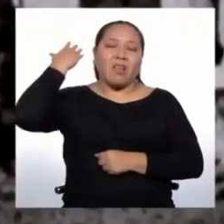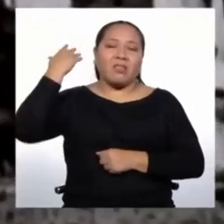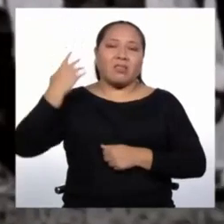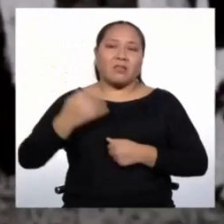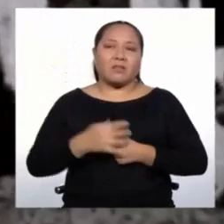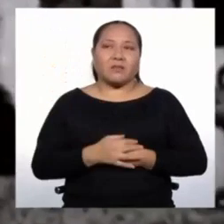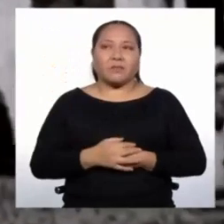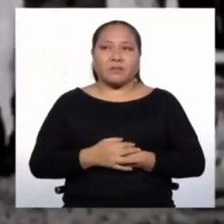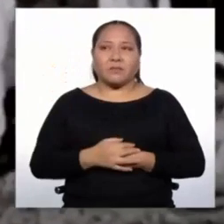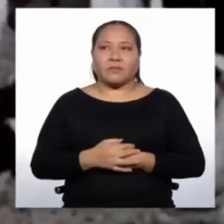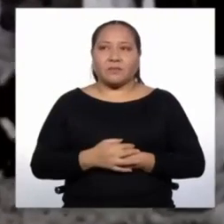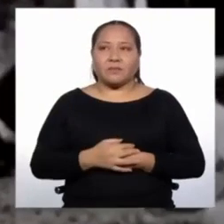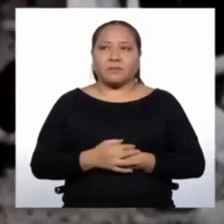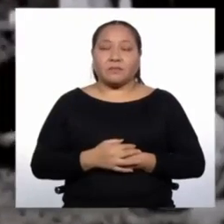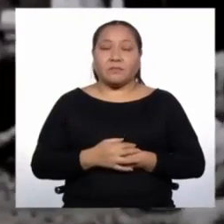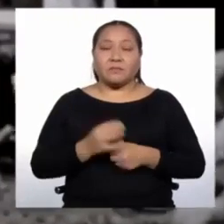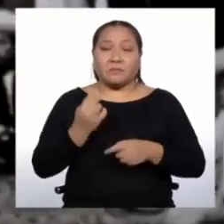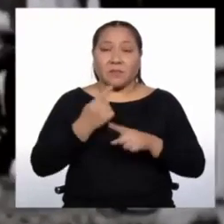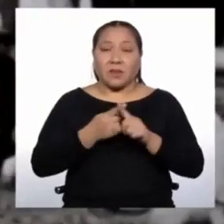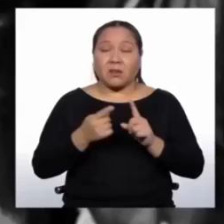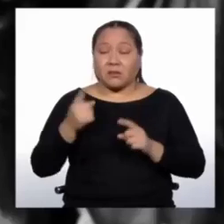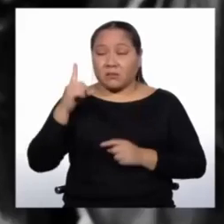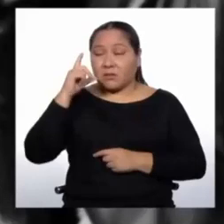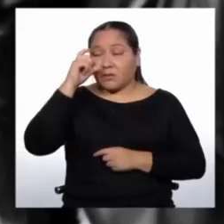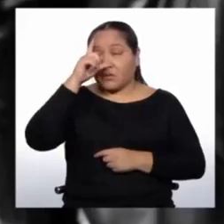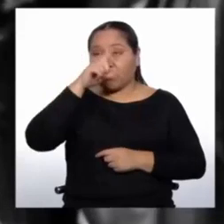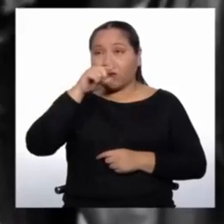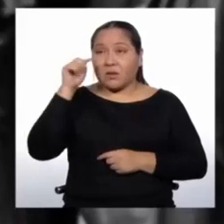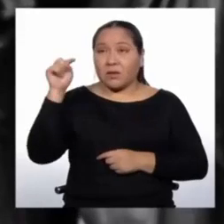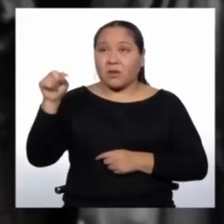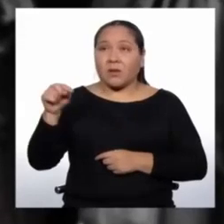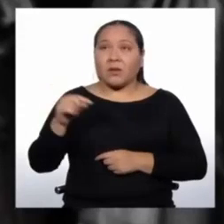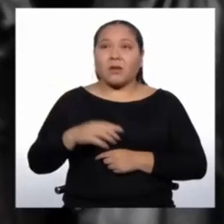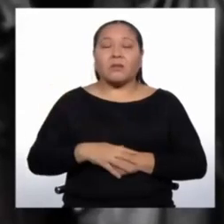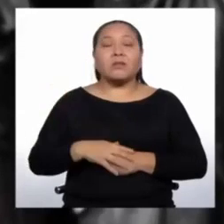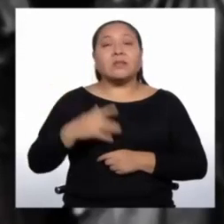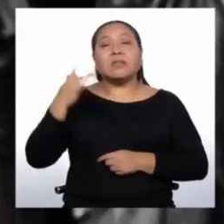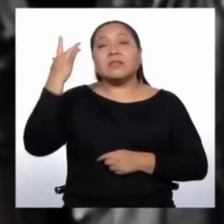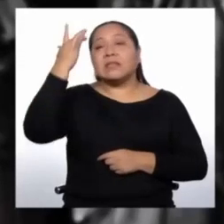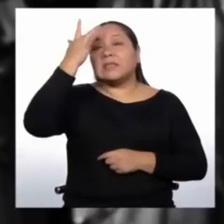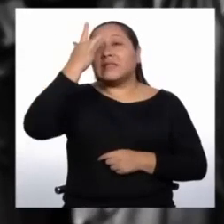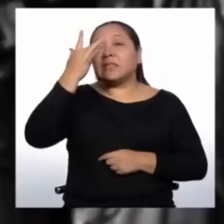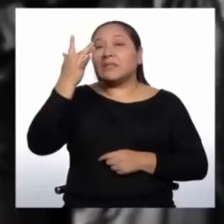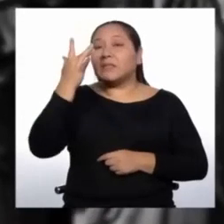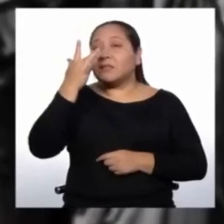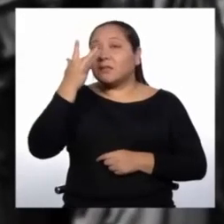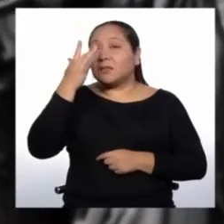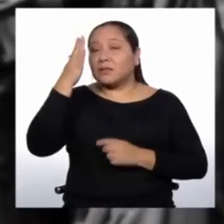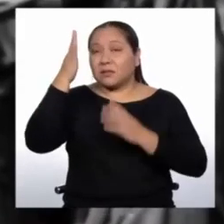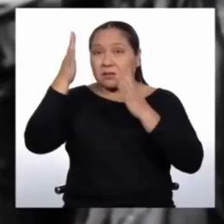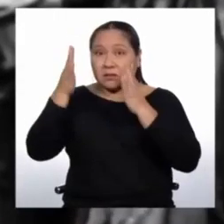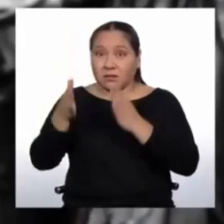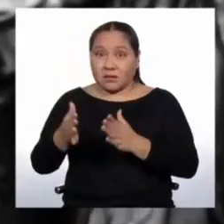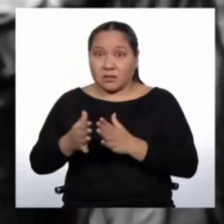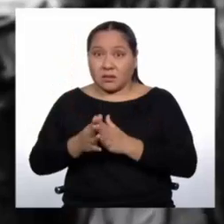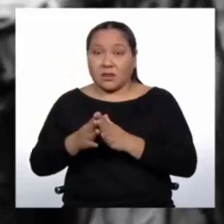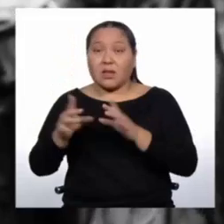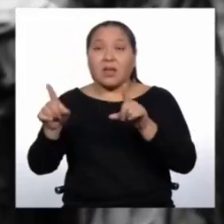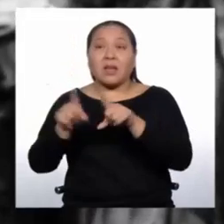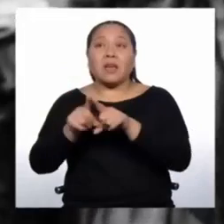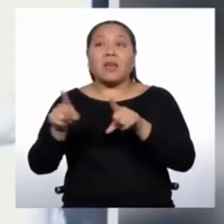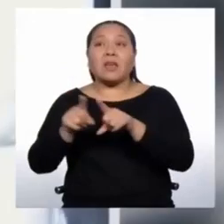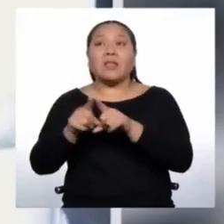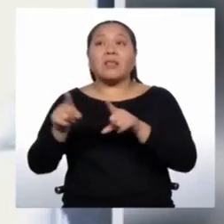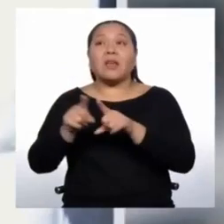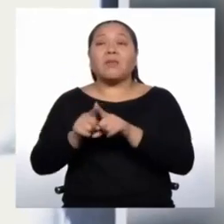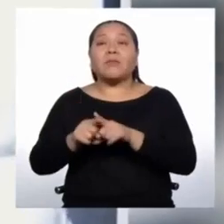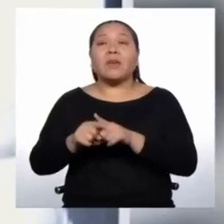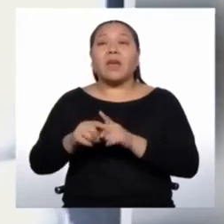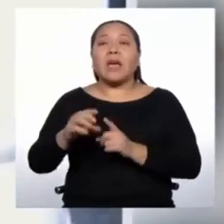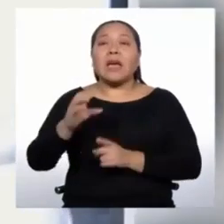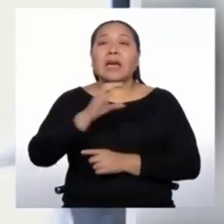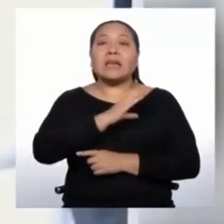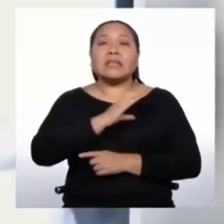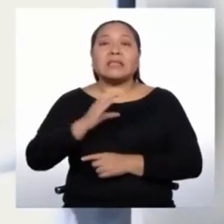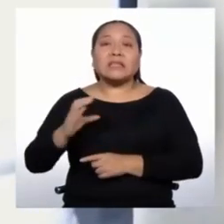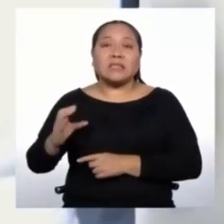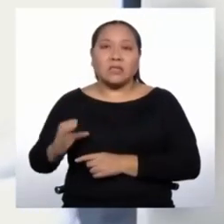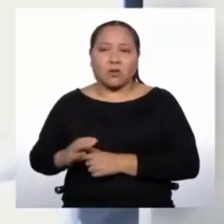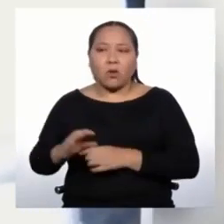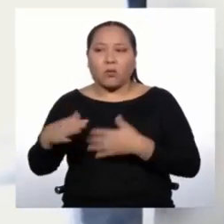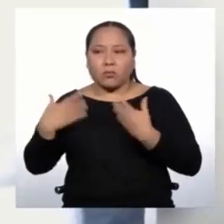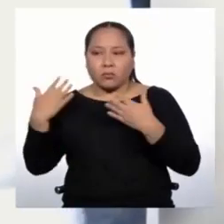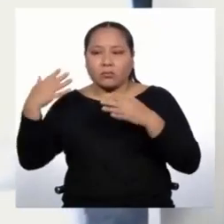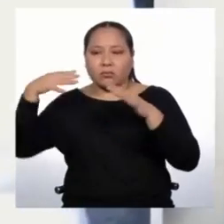A pesar de las dificultades, afroperuanos y chinos pudieron sobreponerse e integrarse a nuestra sociedad.